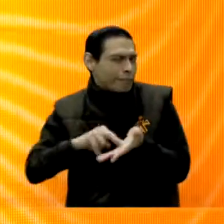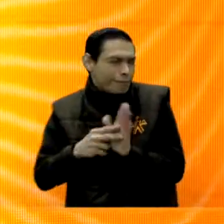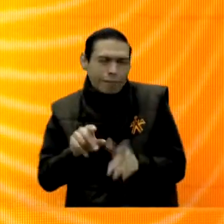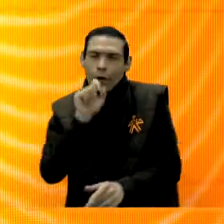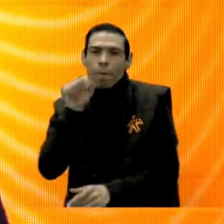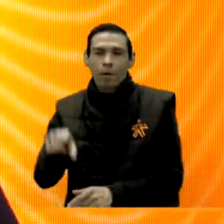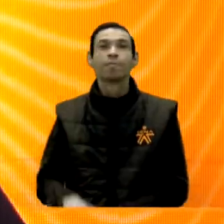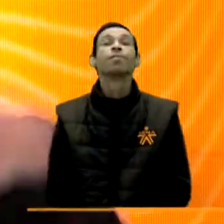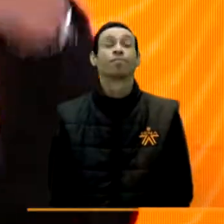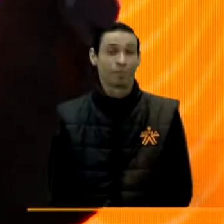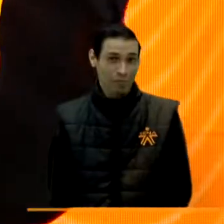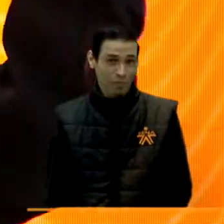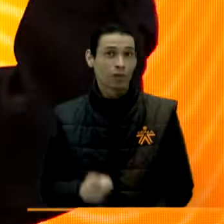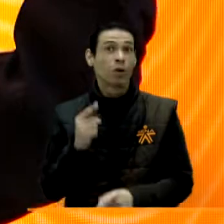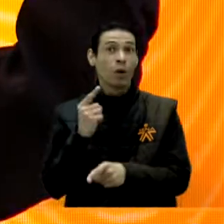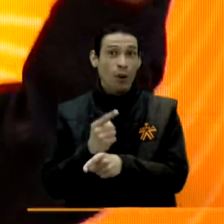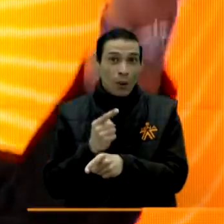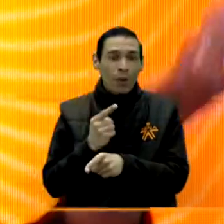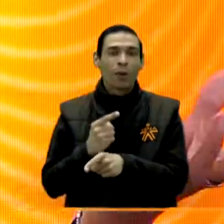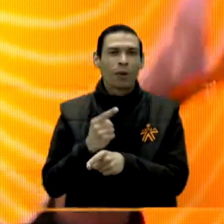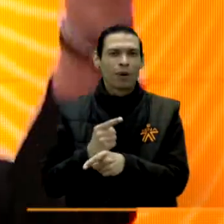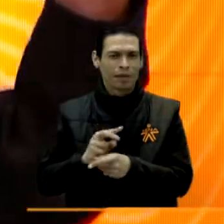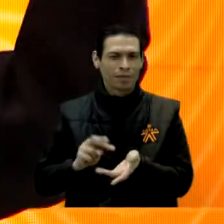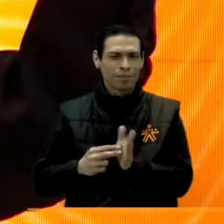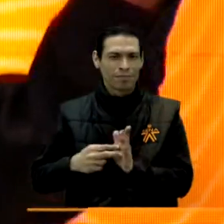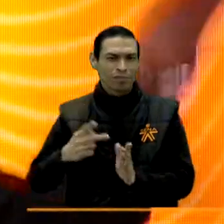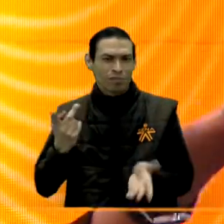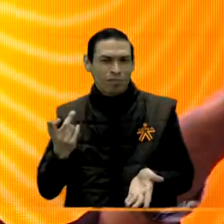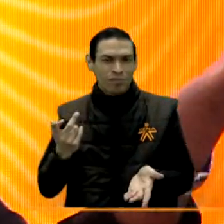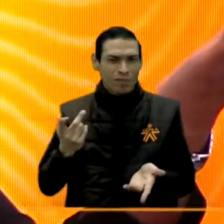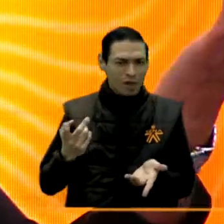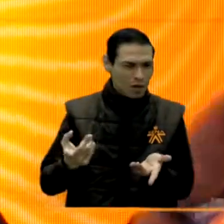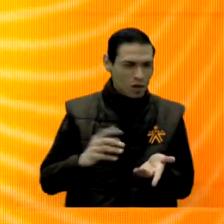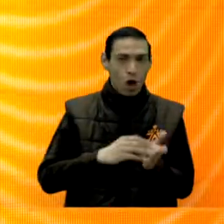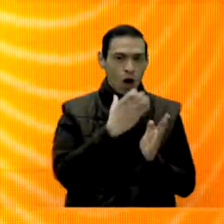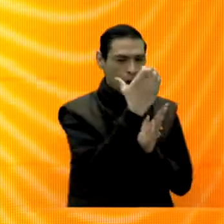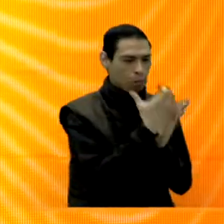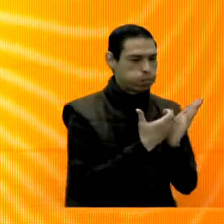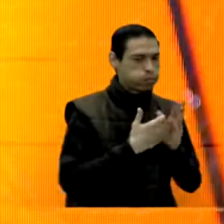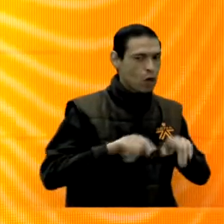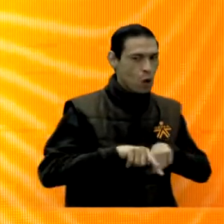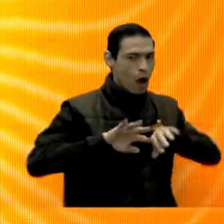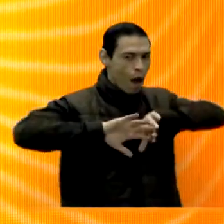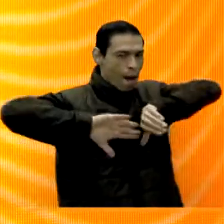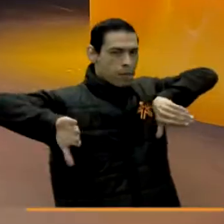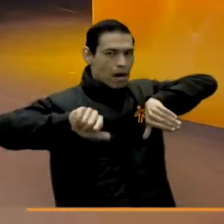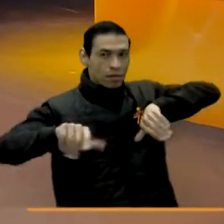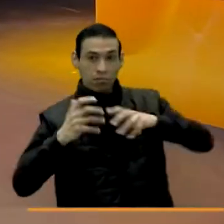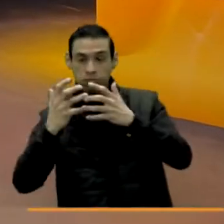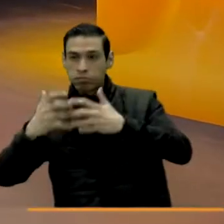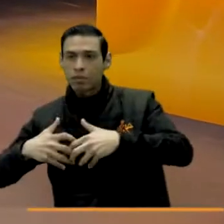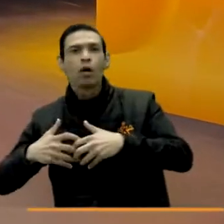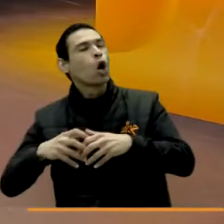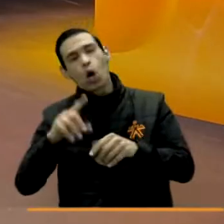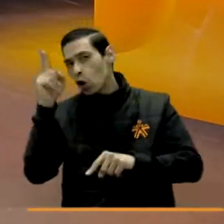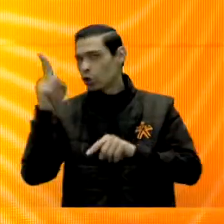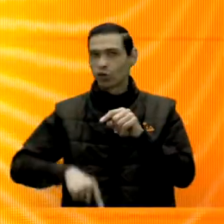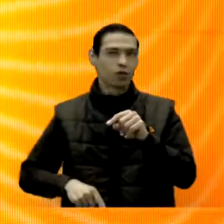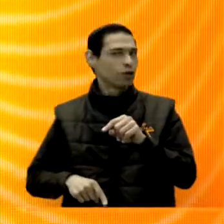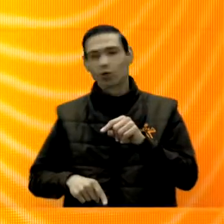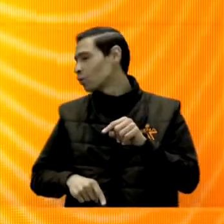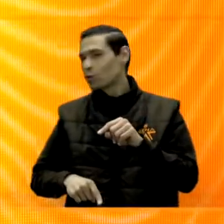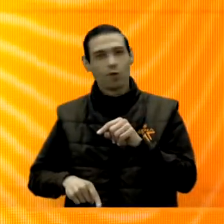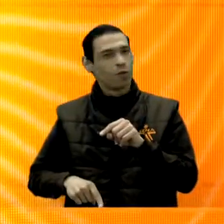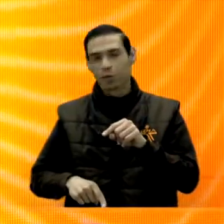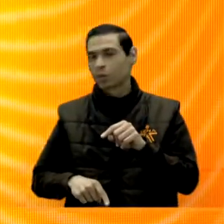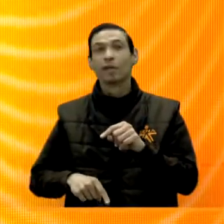gran reto, porque no podemos tener unos currículos o unos programas que no se están hablando con el sector productivo. Entonces, ahí es